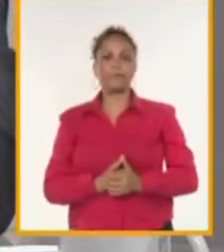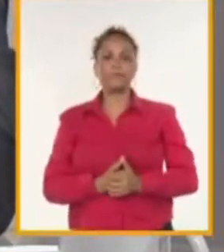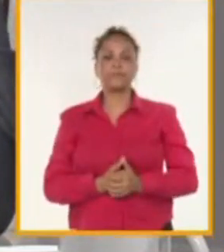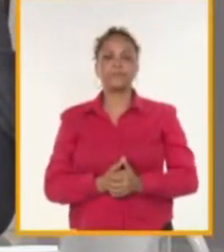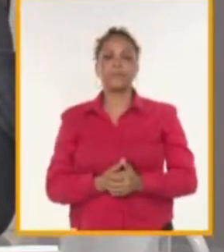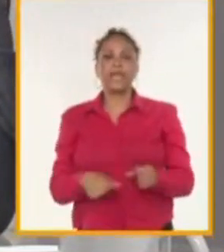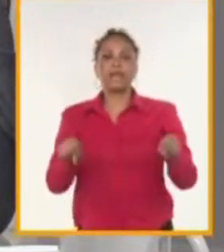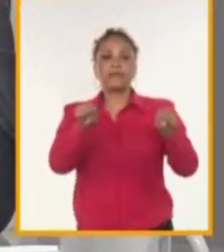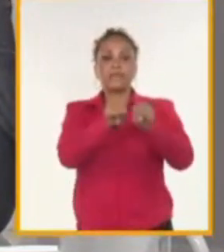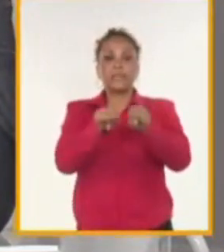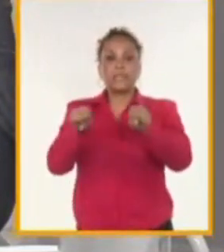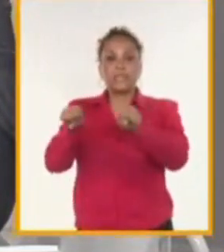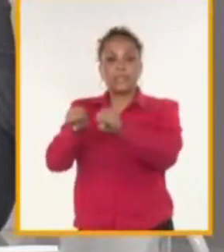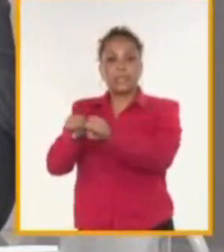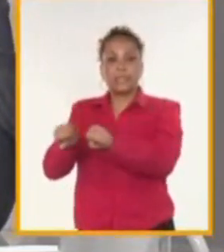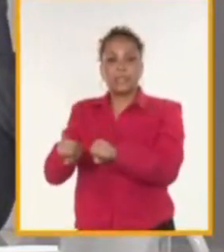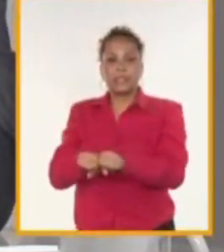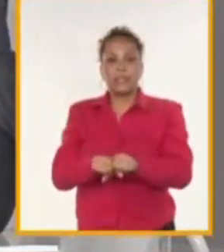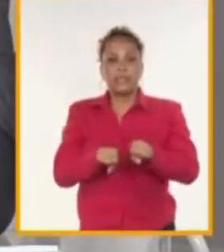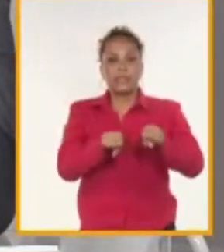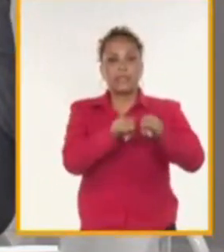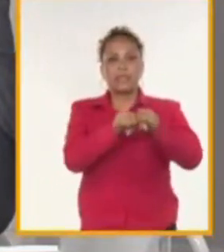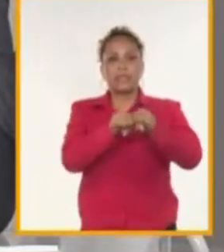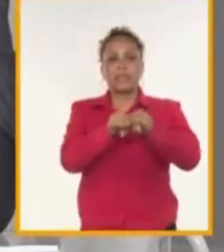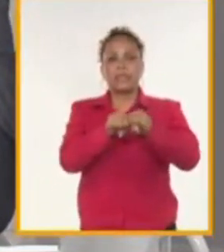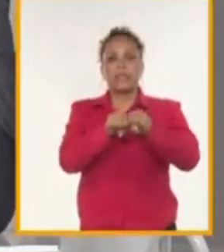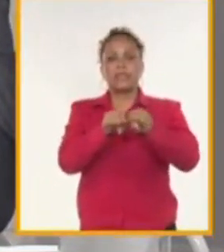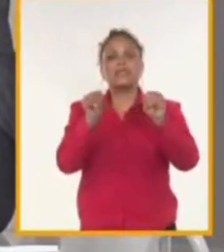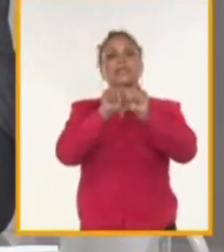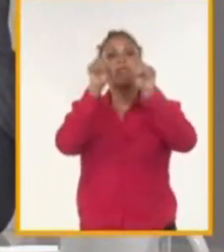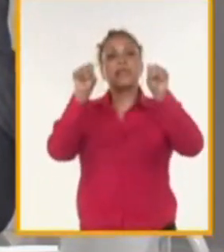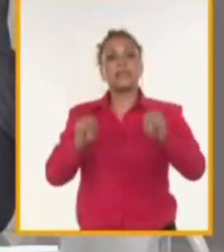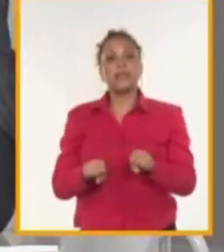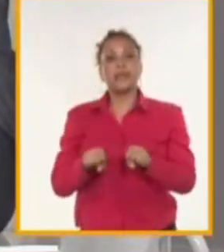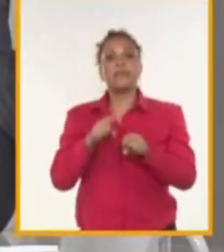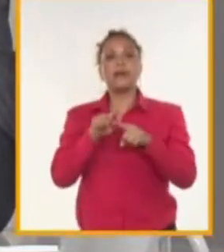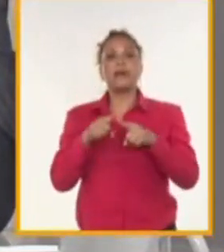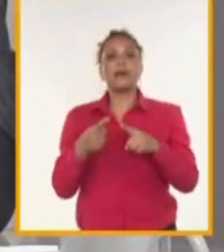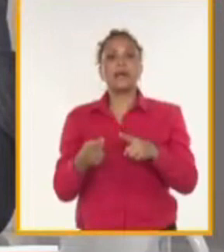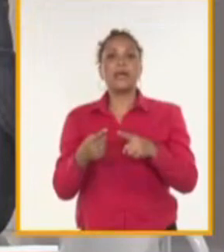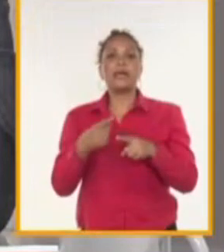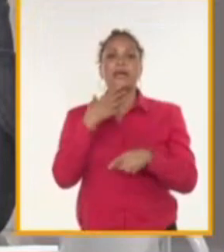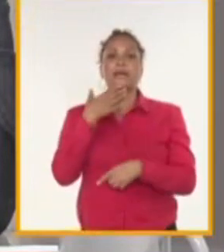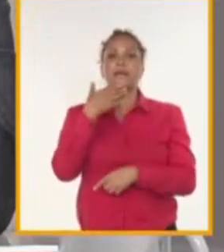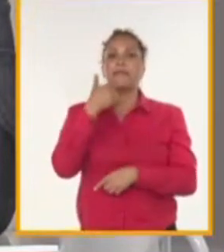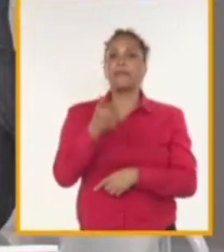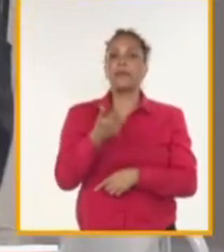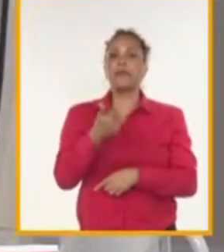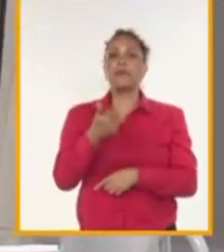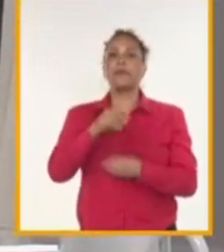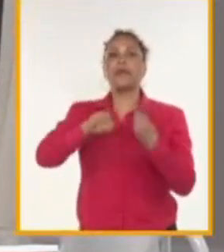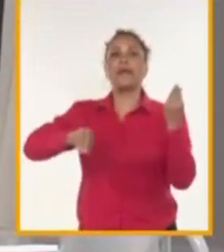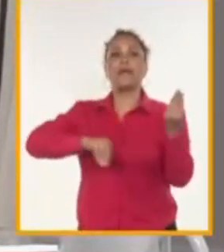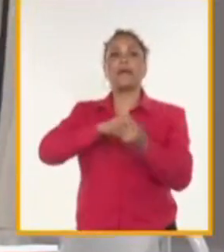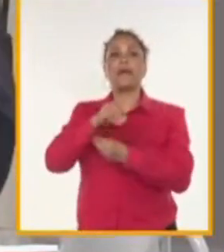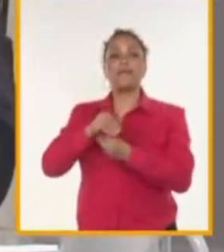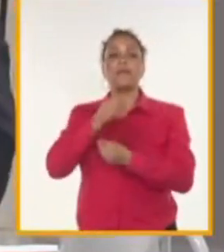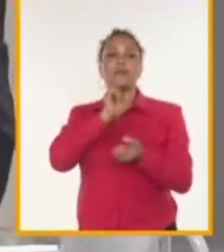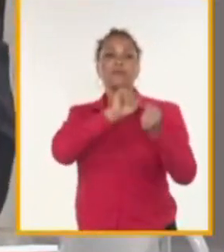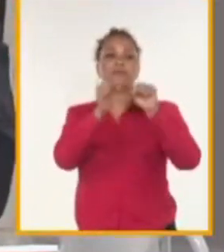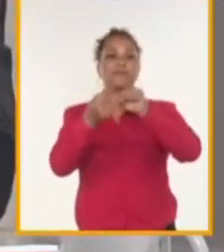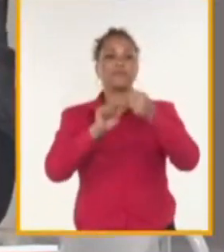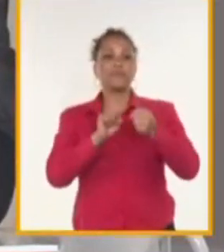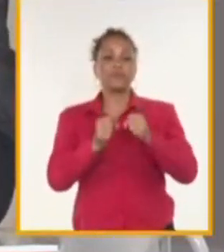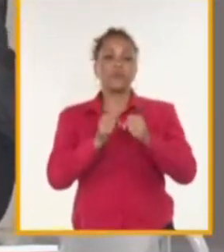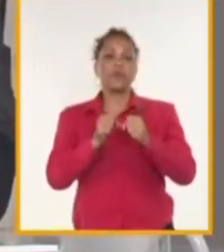sistemas vinculados a la recuperación del calor a través de intercambiadores para luego